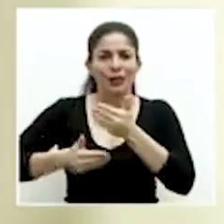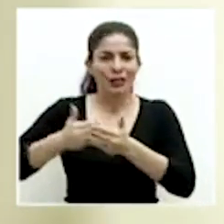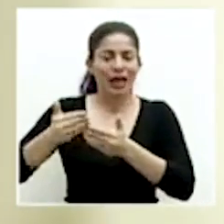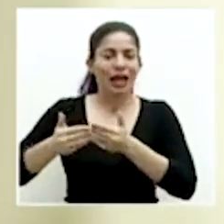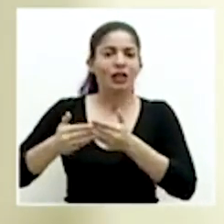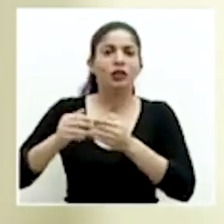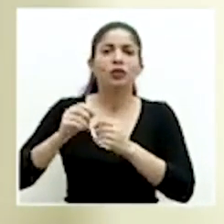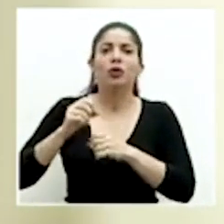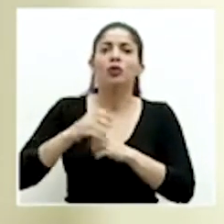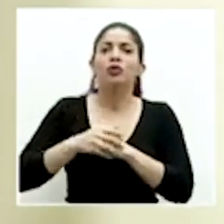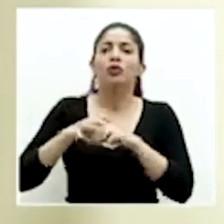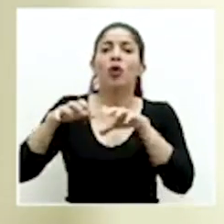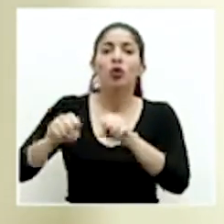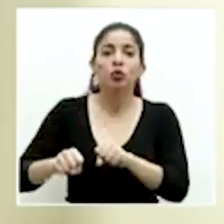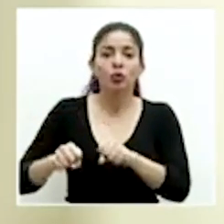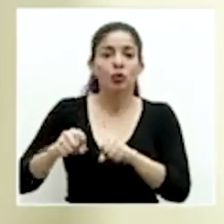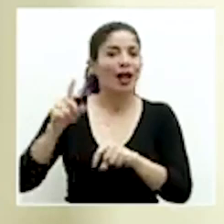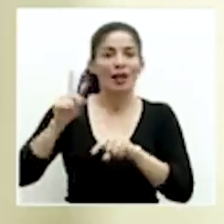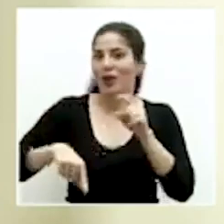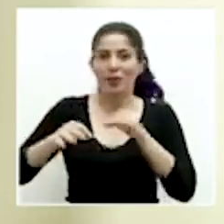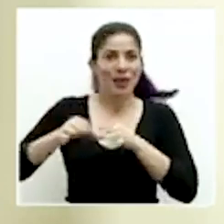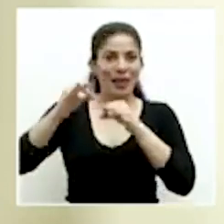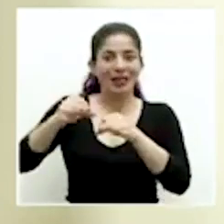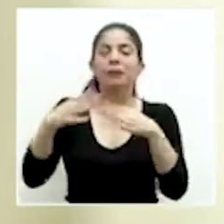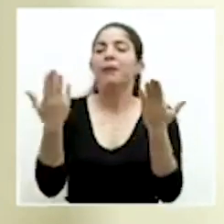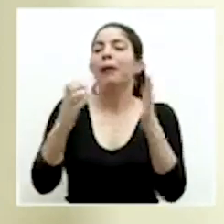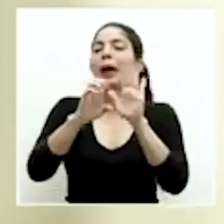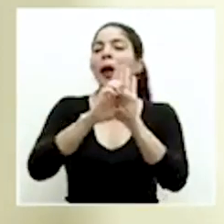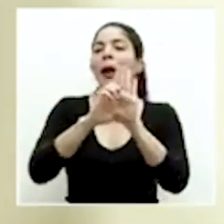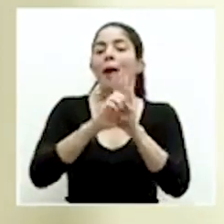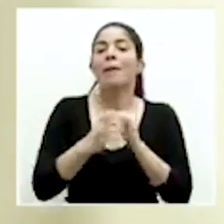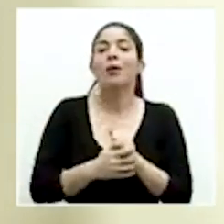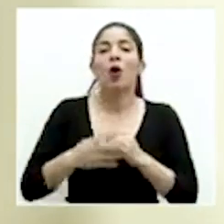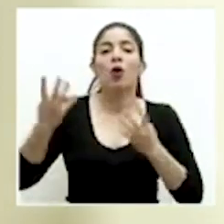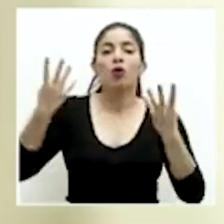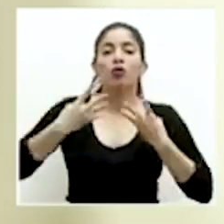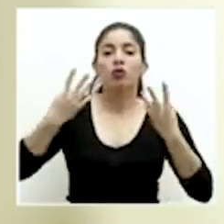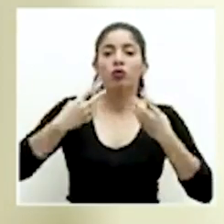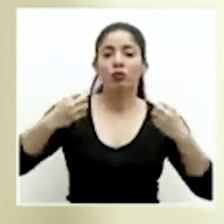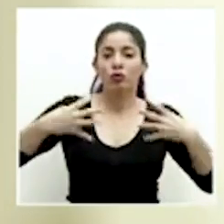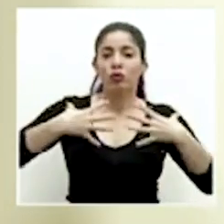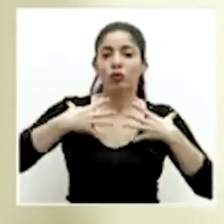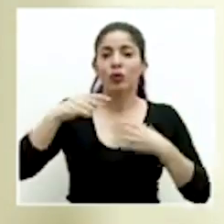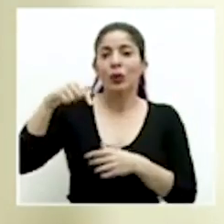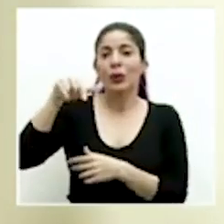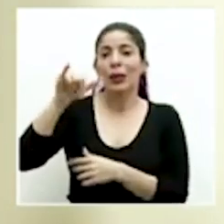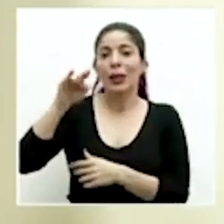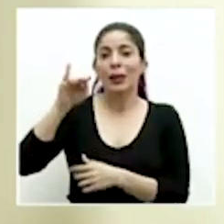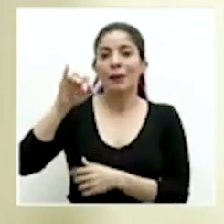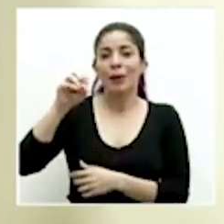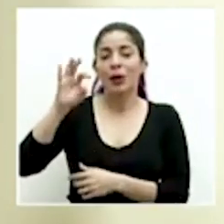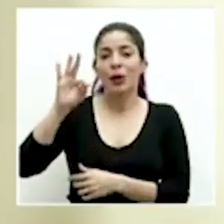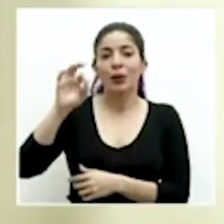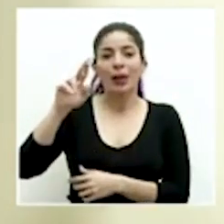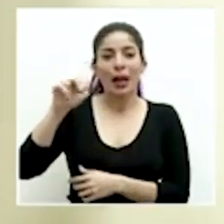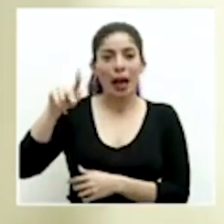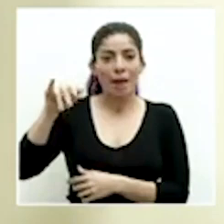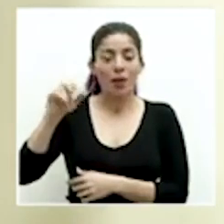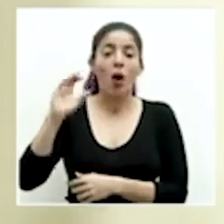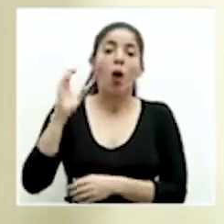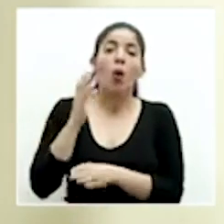consultas que no se pueden reprogramar. Por ejemplo, la quimioterapia, lo que es cuidados